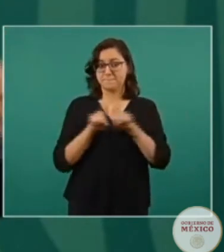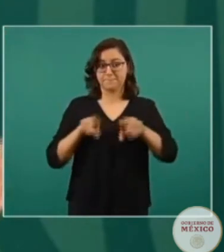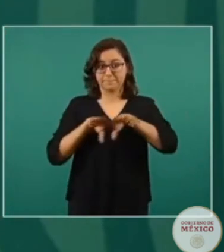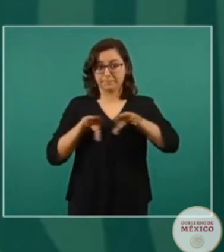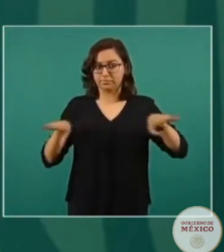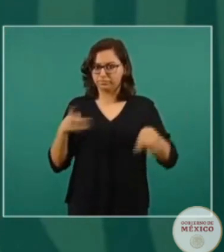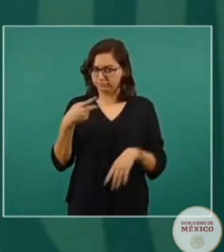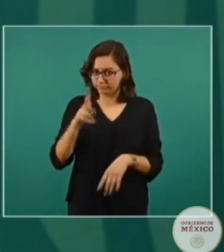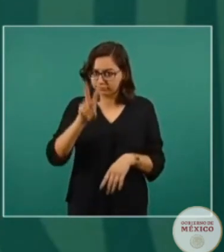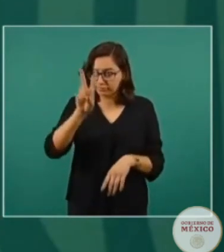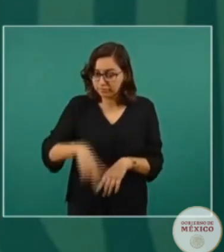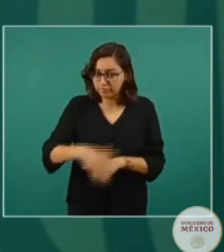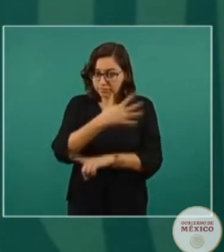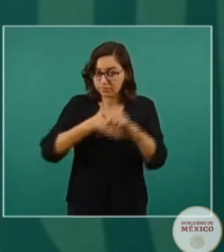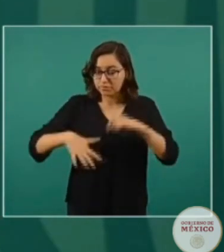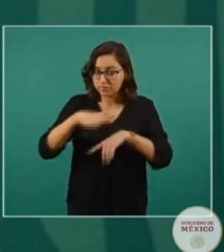circunstancias,